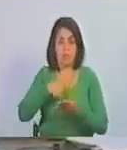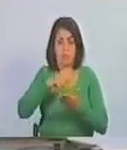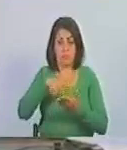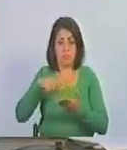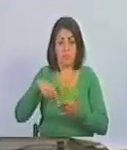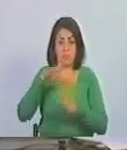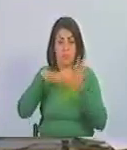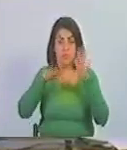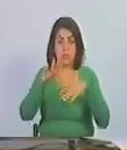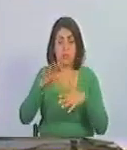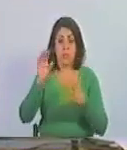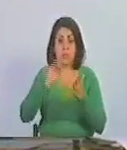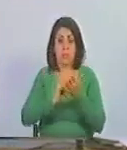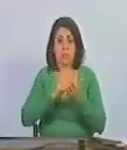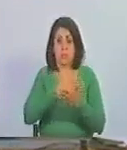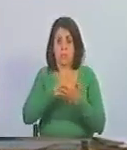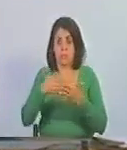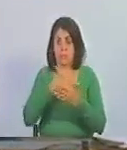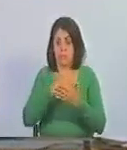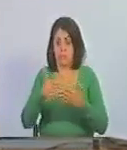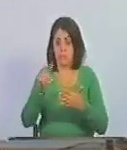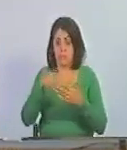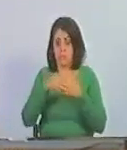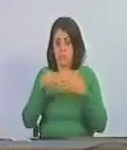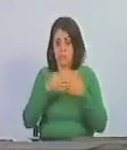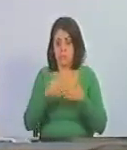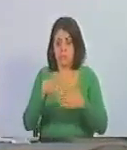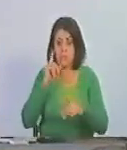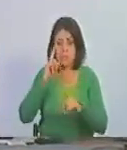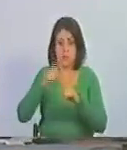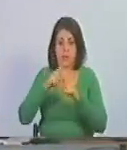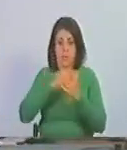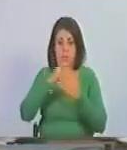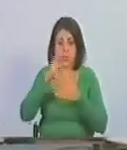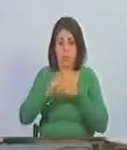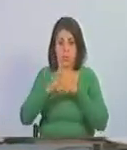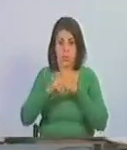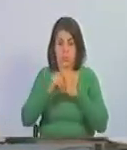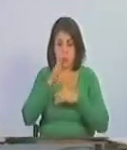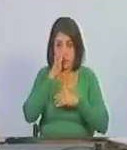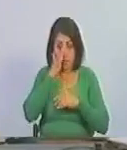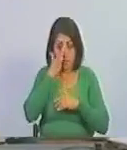más de 15 mil millones de dólares que está planeando robarse